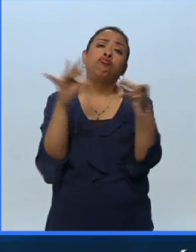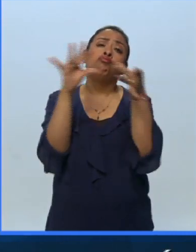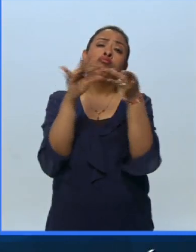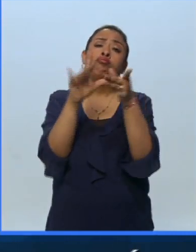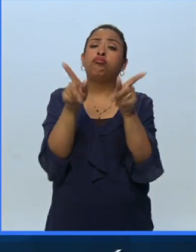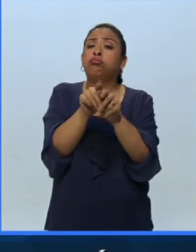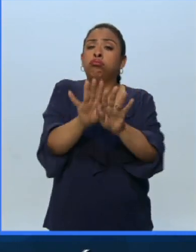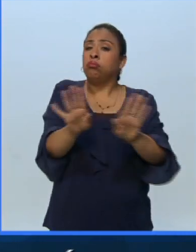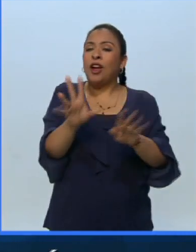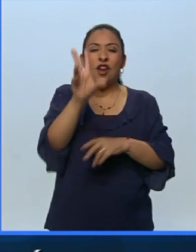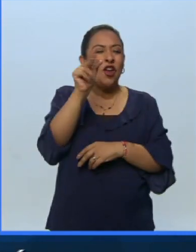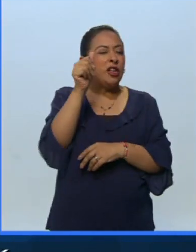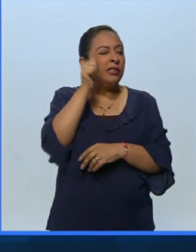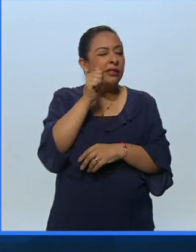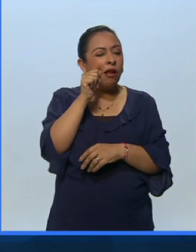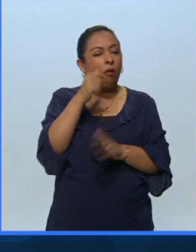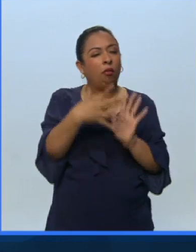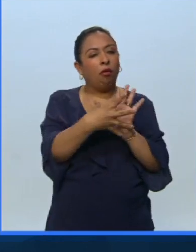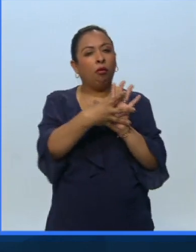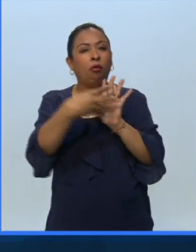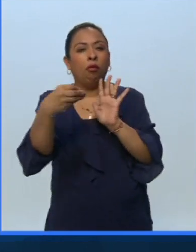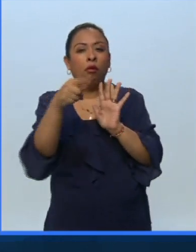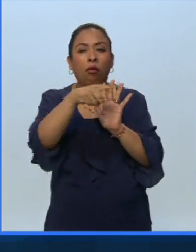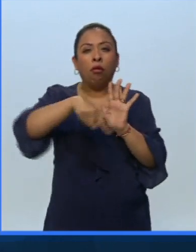un reflejo complejo de la vida.